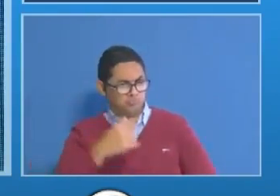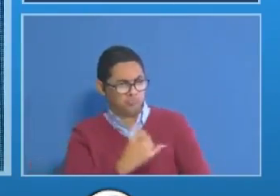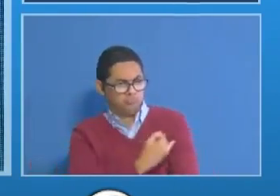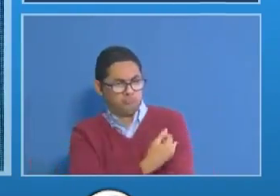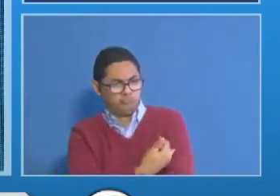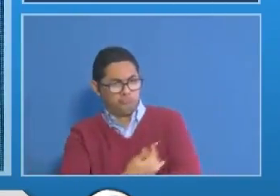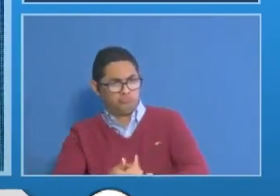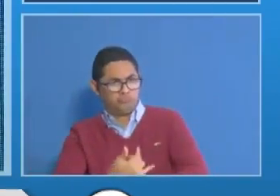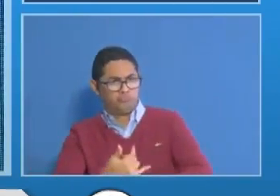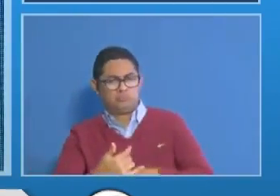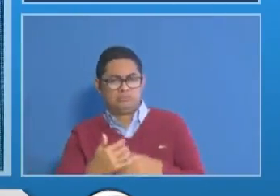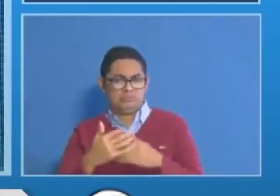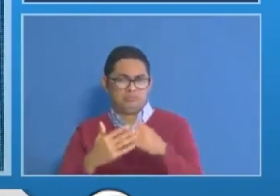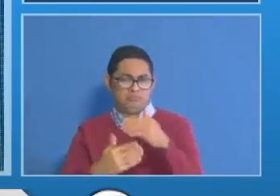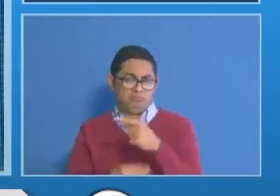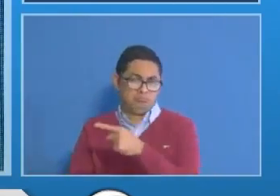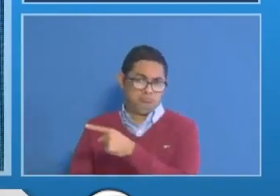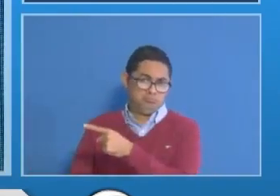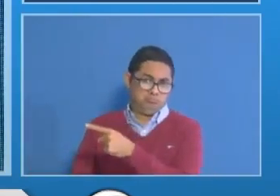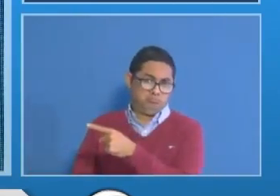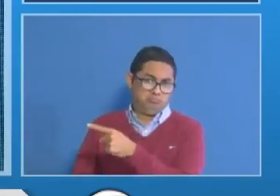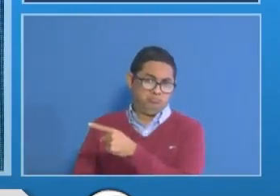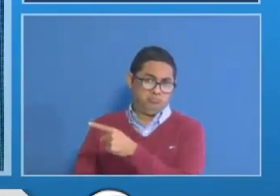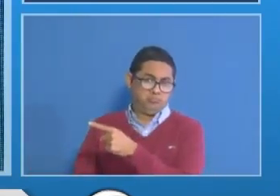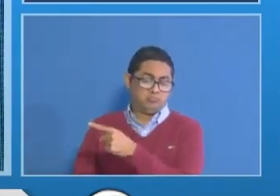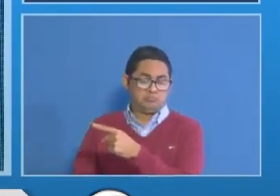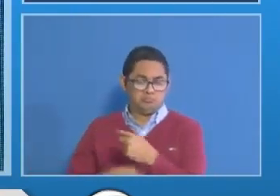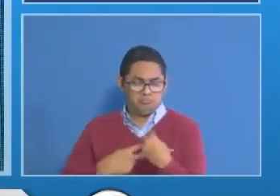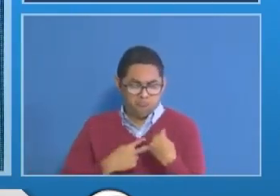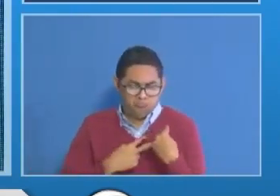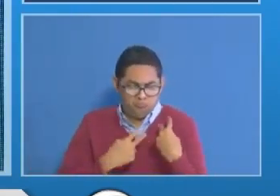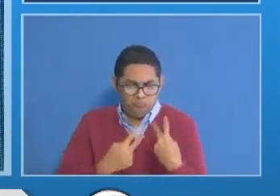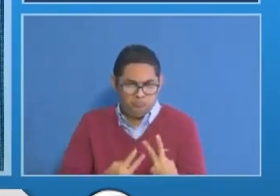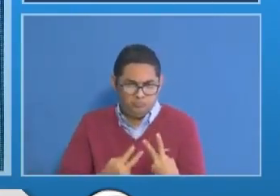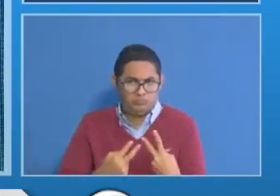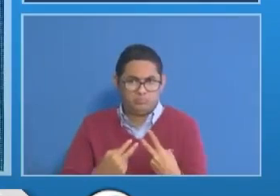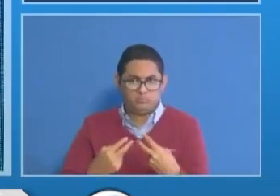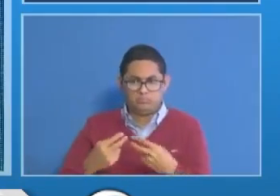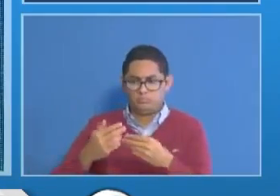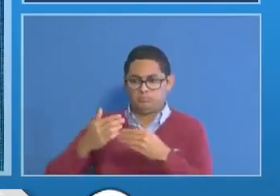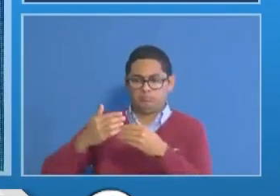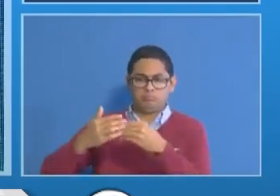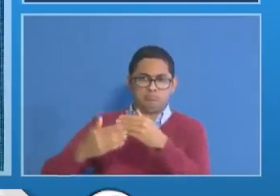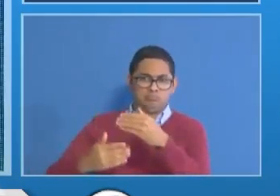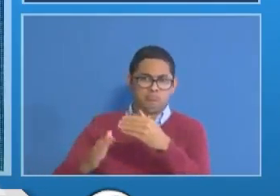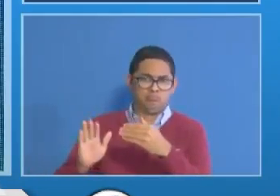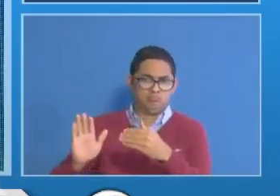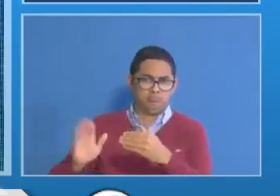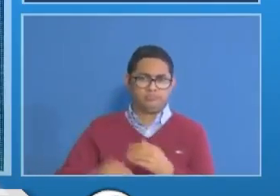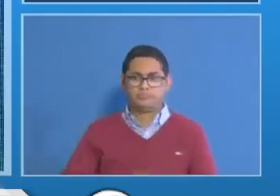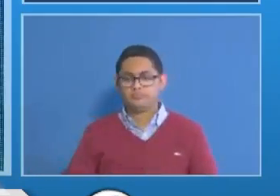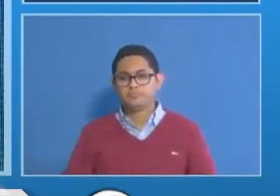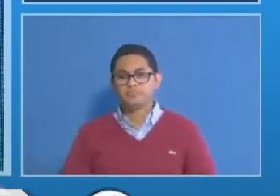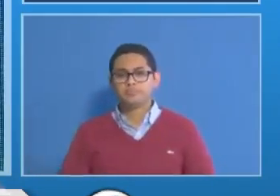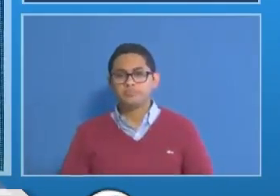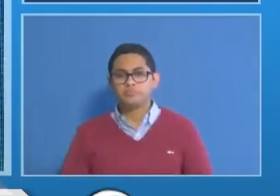para donar sangre como voluntario contra la lucha como COVID-19.